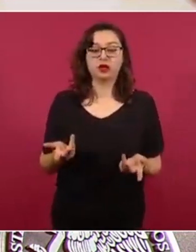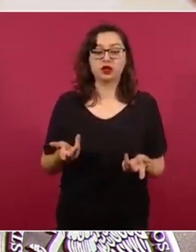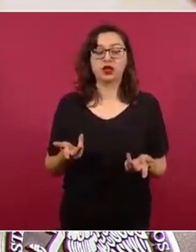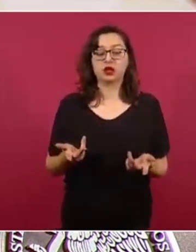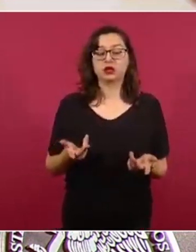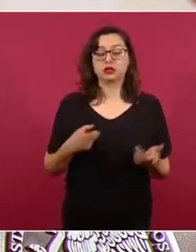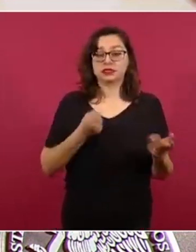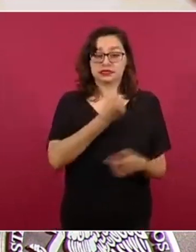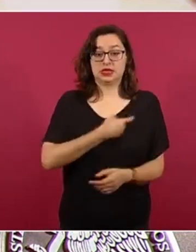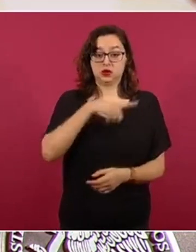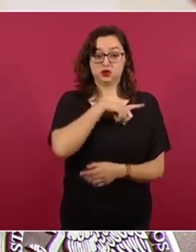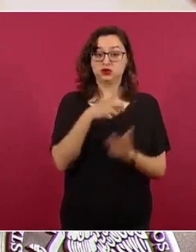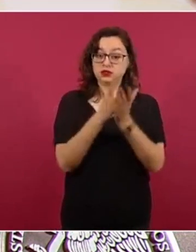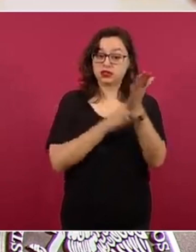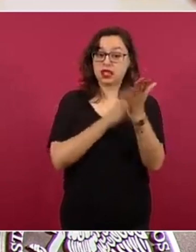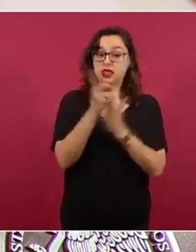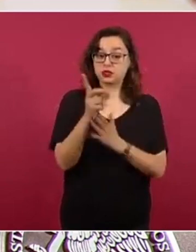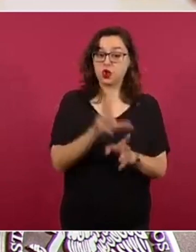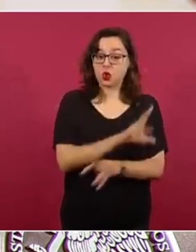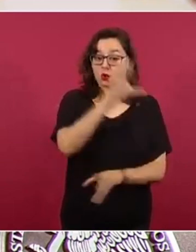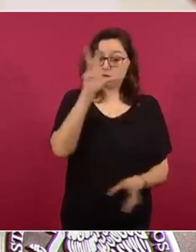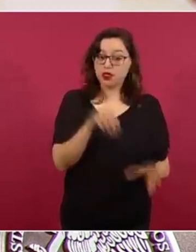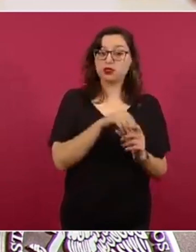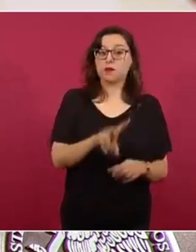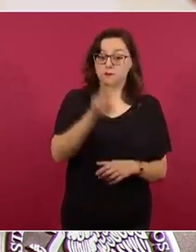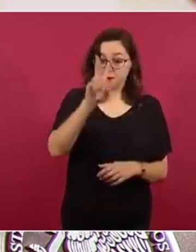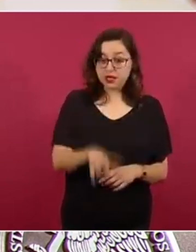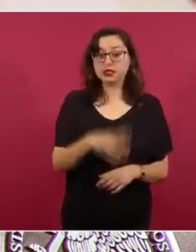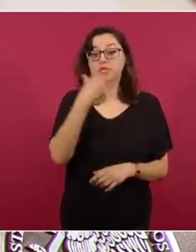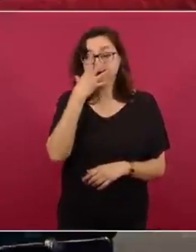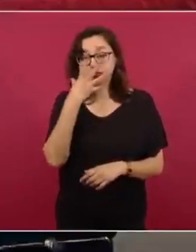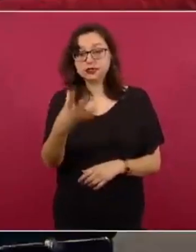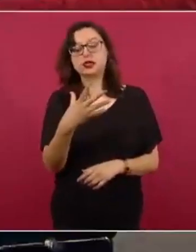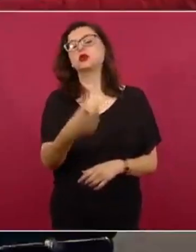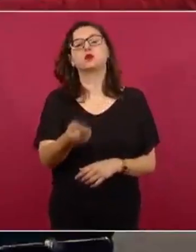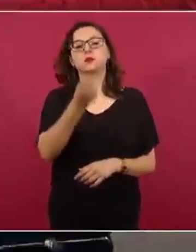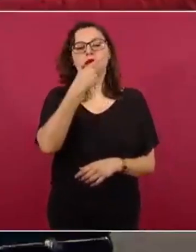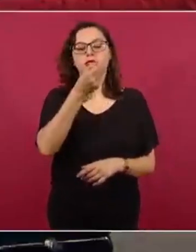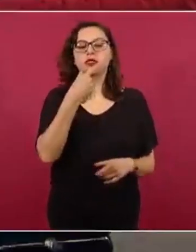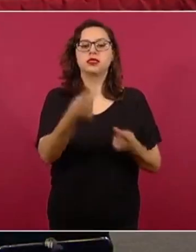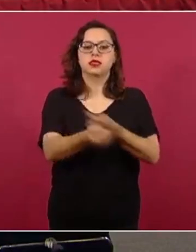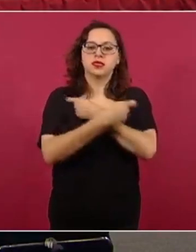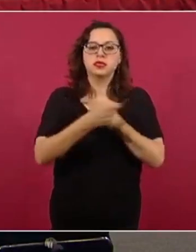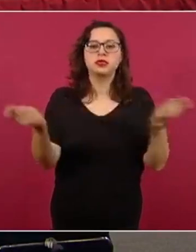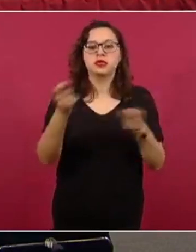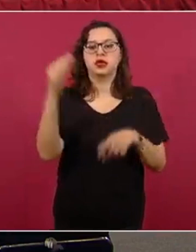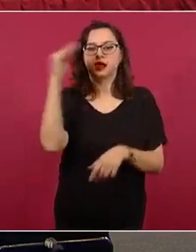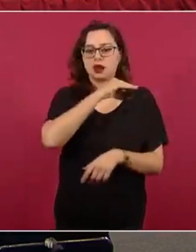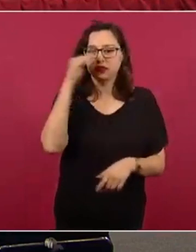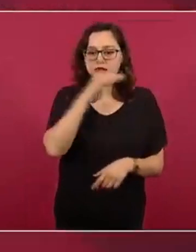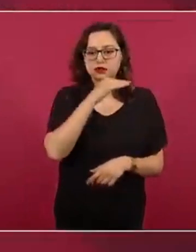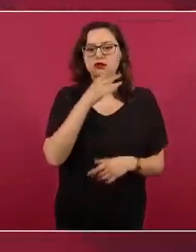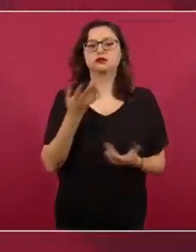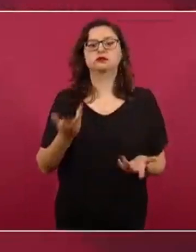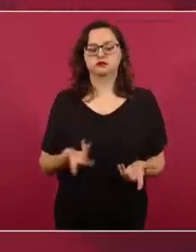pleno a la salud, a la atención médica, a los medicamentos gratuitos para quienes no tienen seguridad social y que se haga